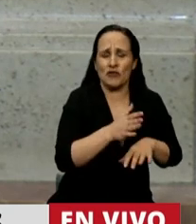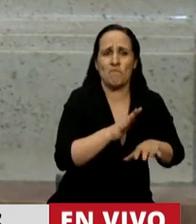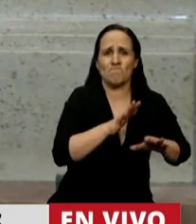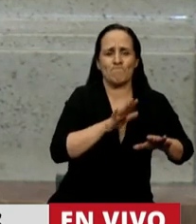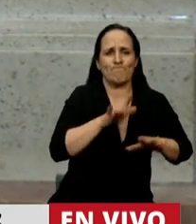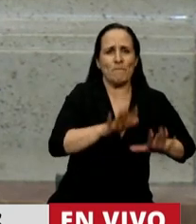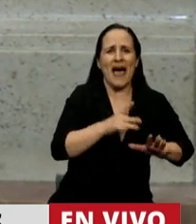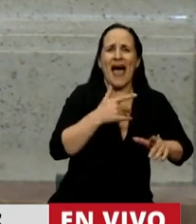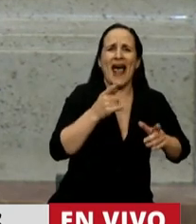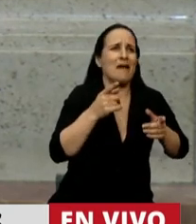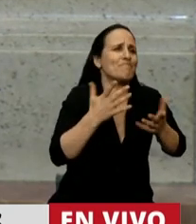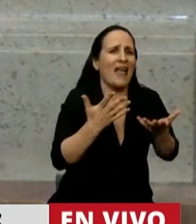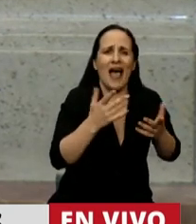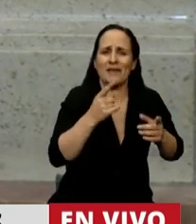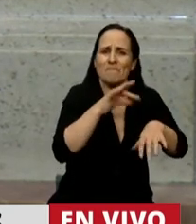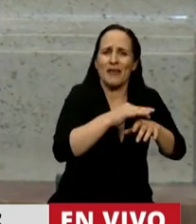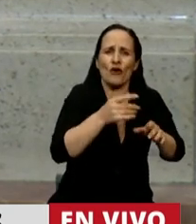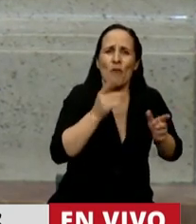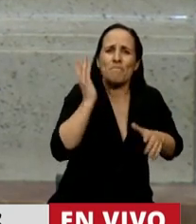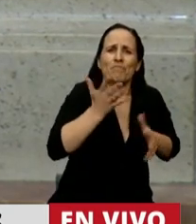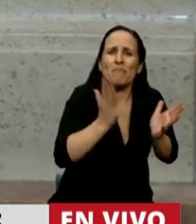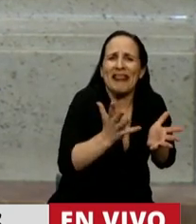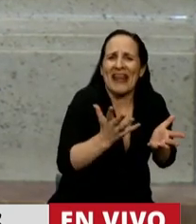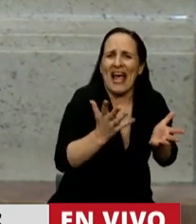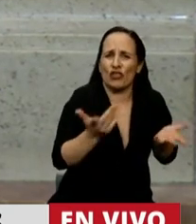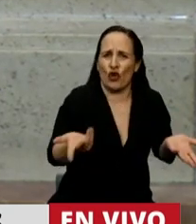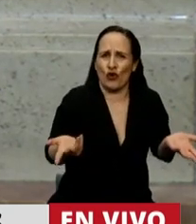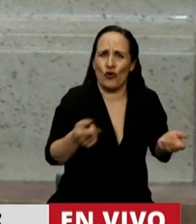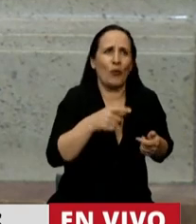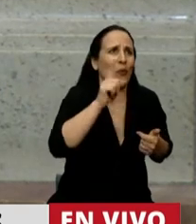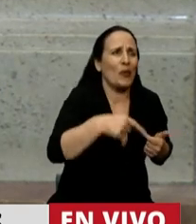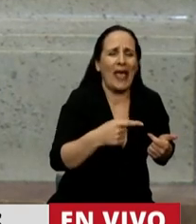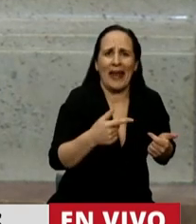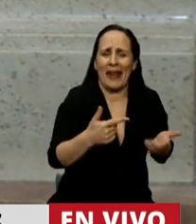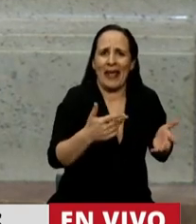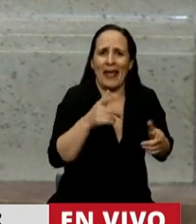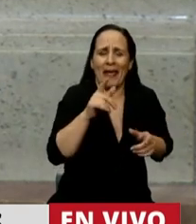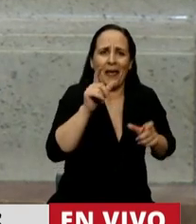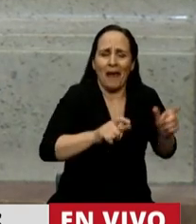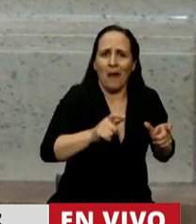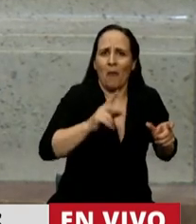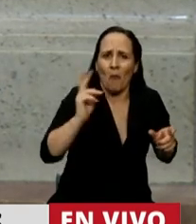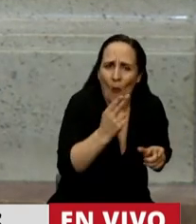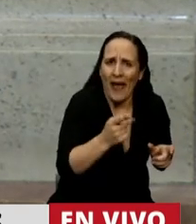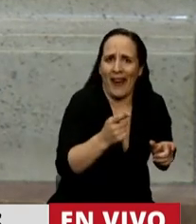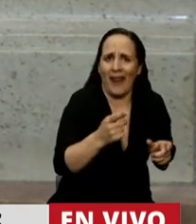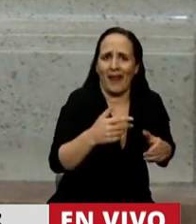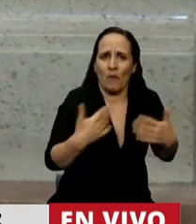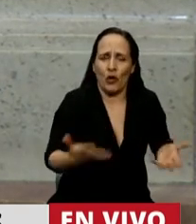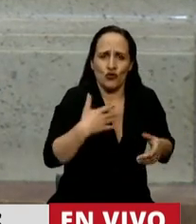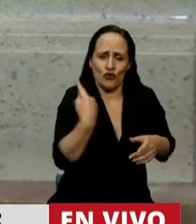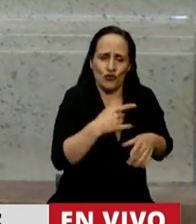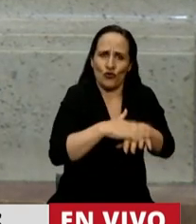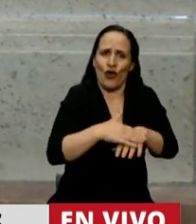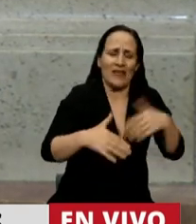demora, malos tratos, mortalidad materna. Por eso nos oponemos de la izquierda a la objeción de conciencia